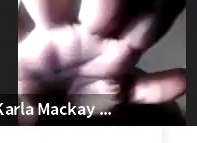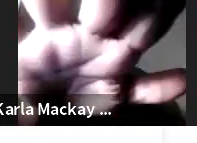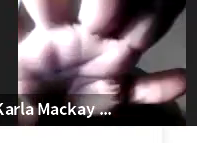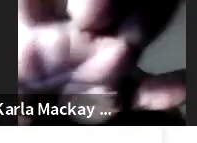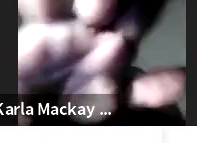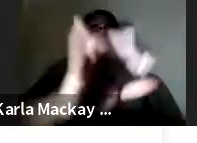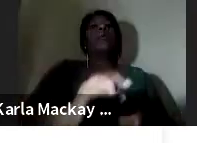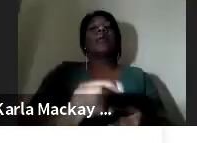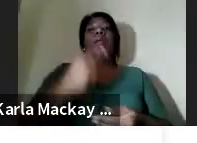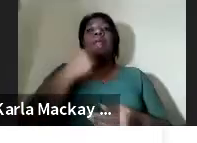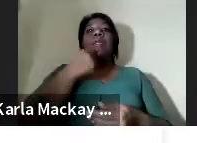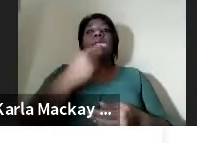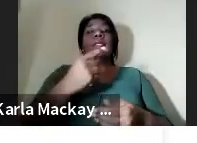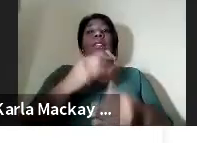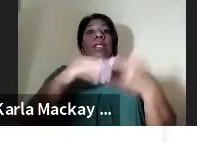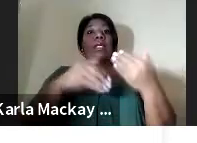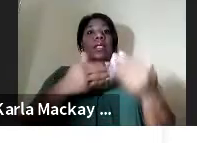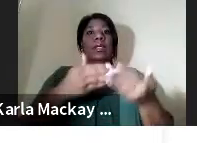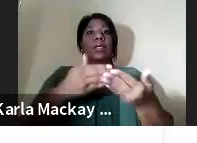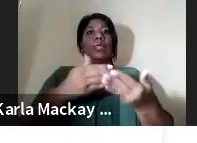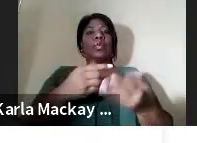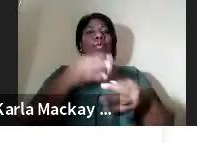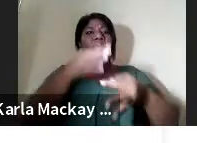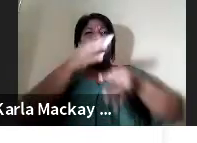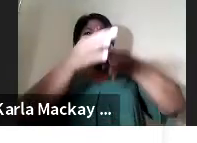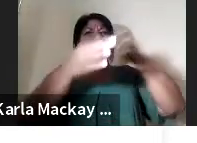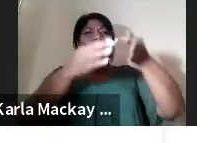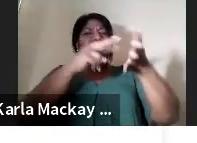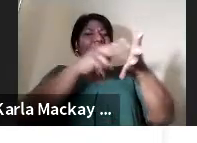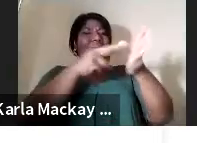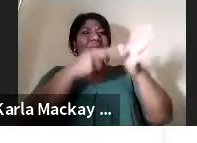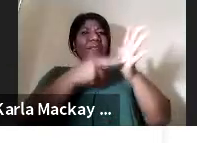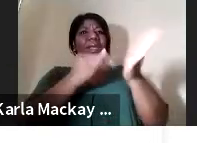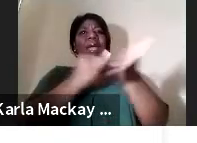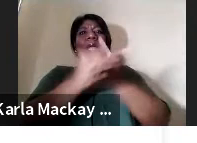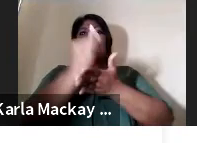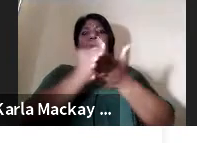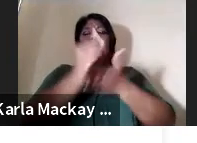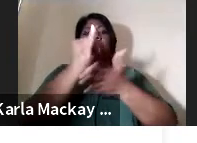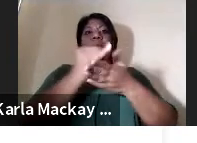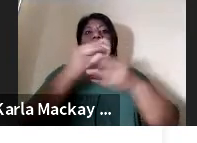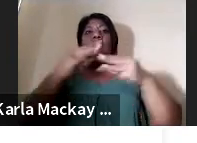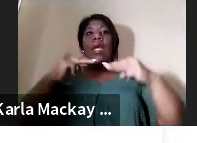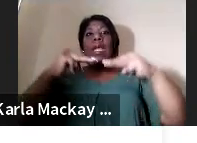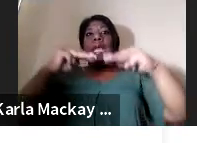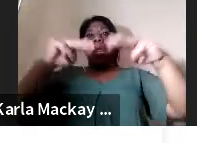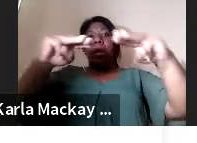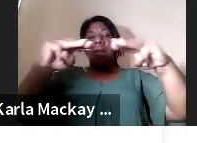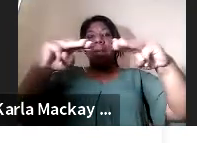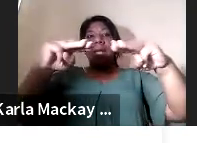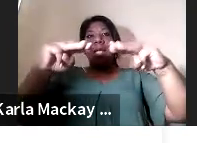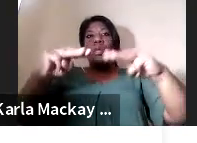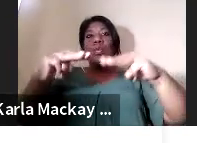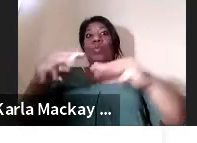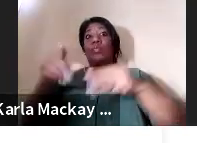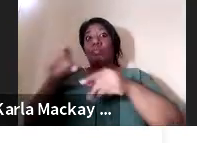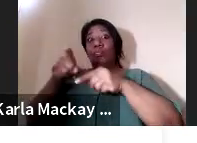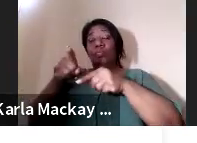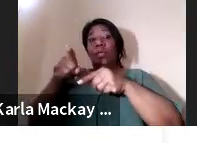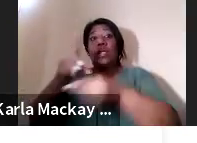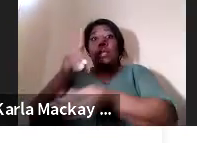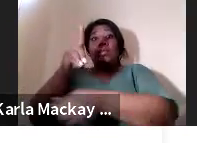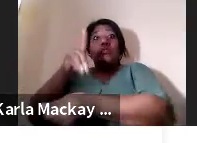Paso, le da inicio a un principio de nuestro método, en donde prácticamente